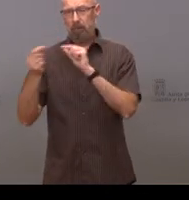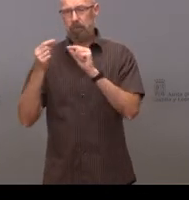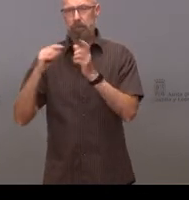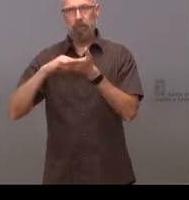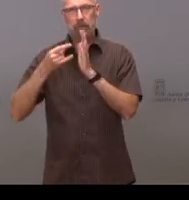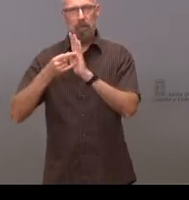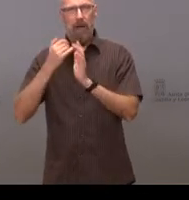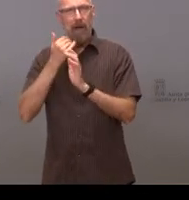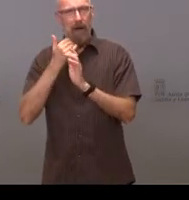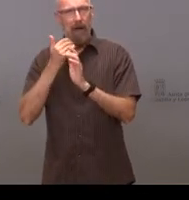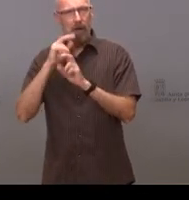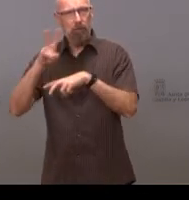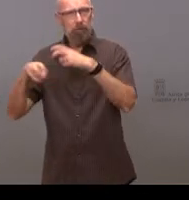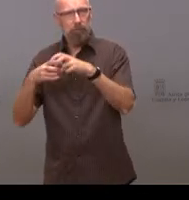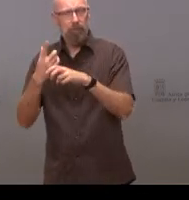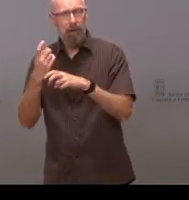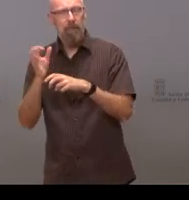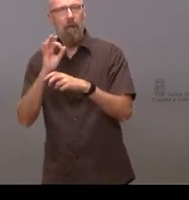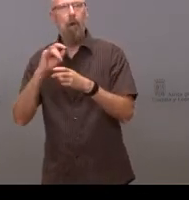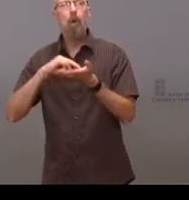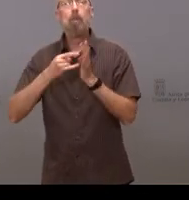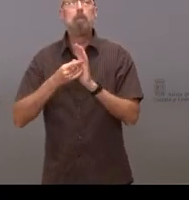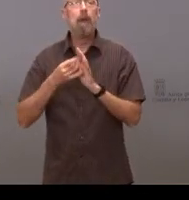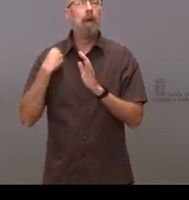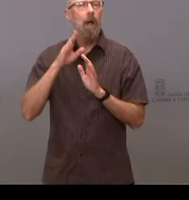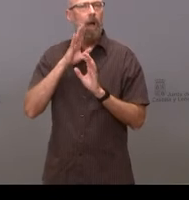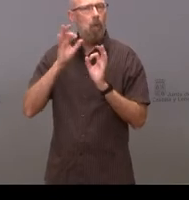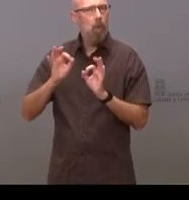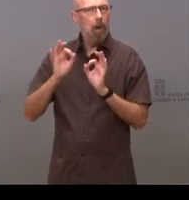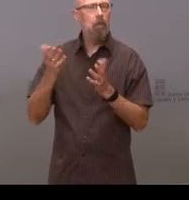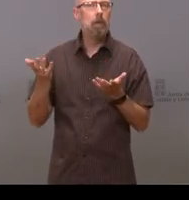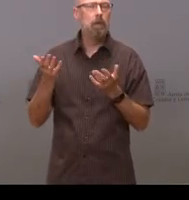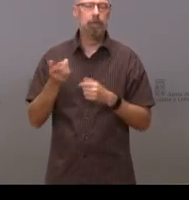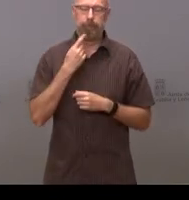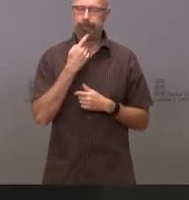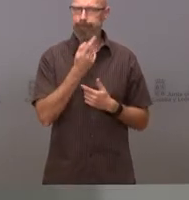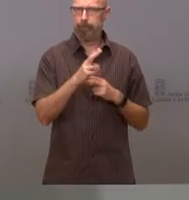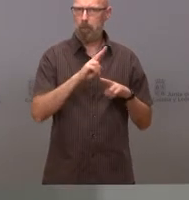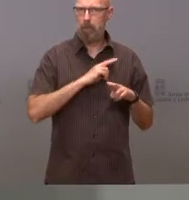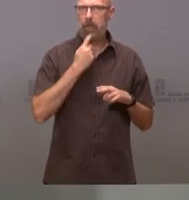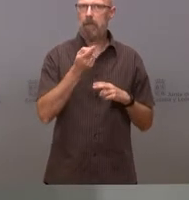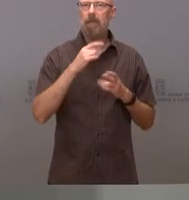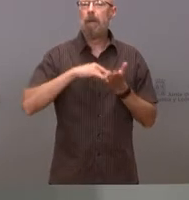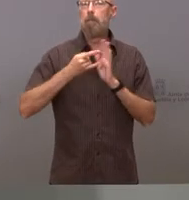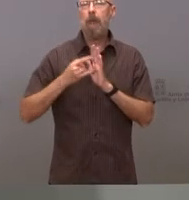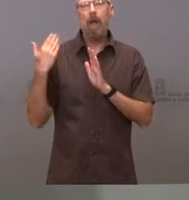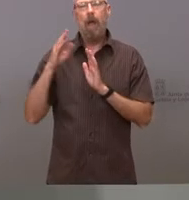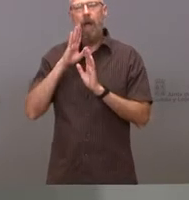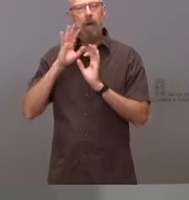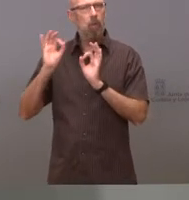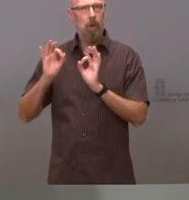algo el plan inicial o el plan inicial es bueno no hasta en principio no se va a variar el plan inicial venimos a ver lo que dice